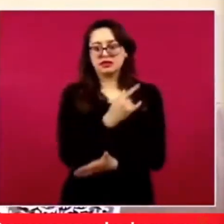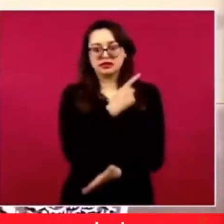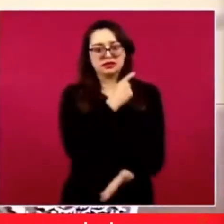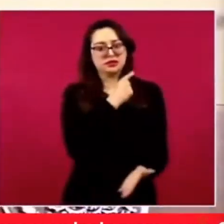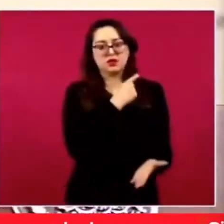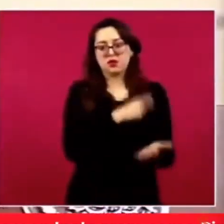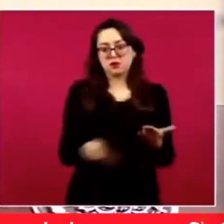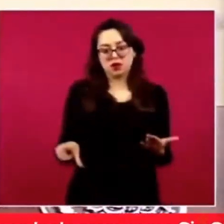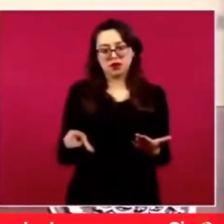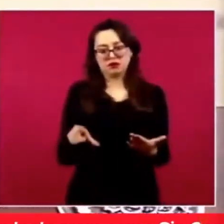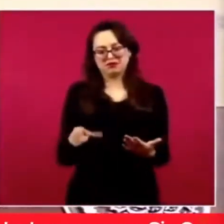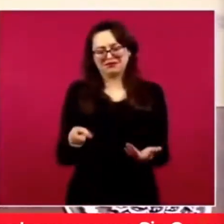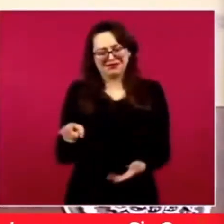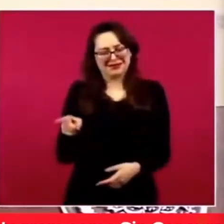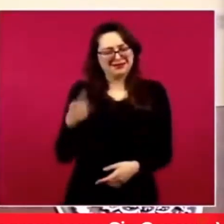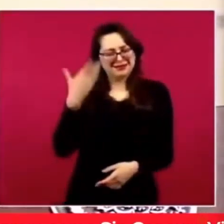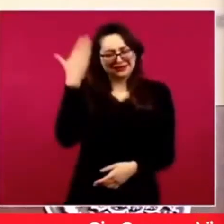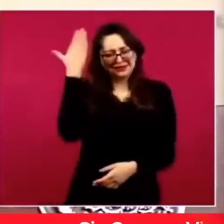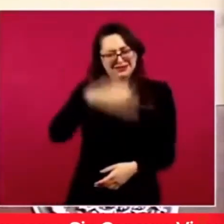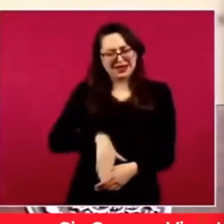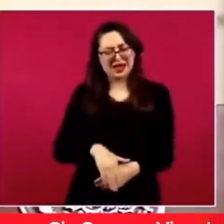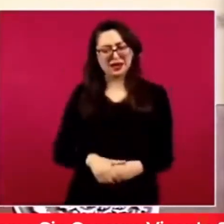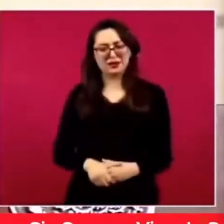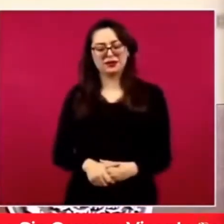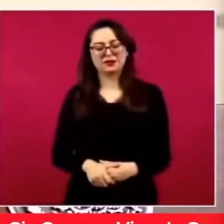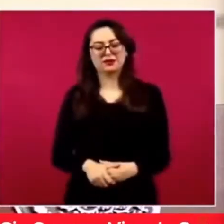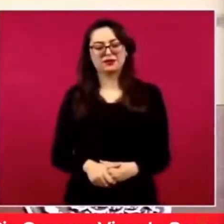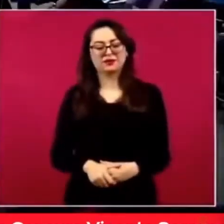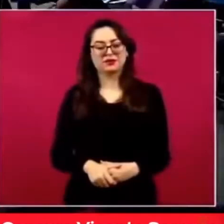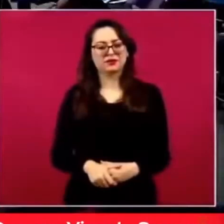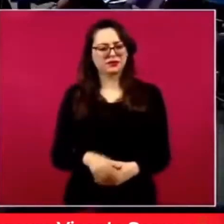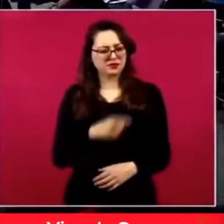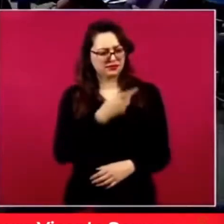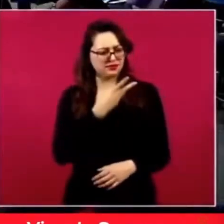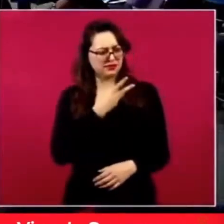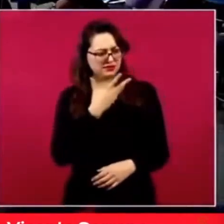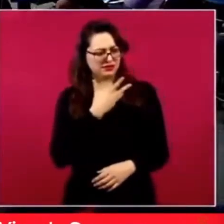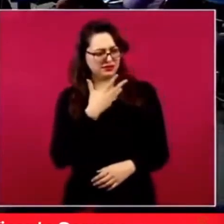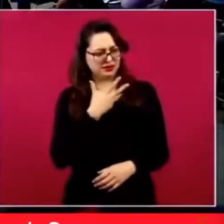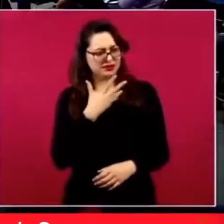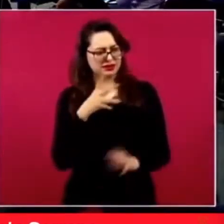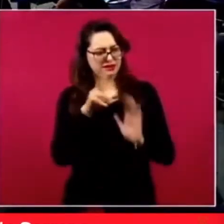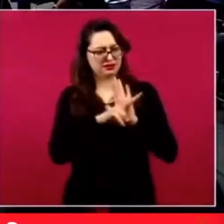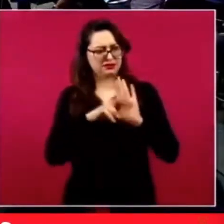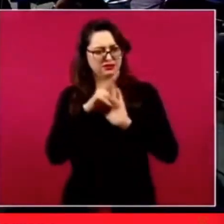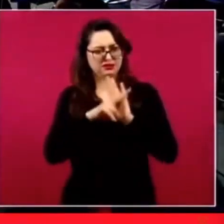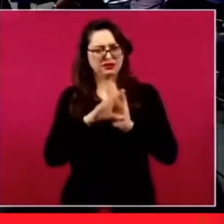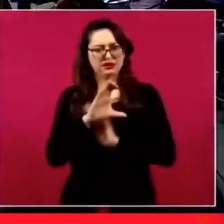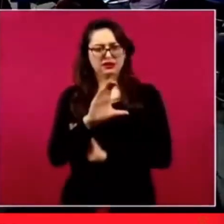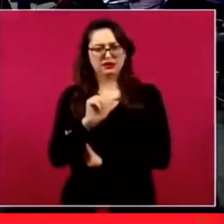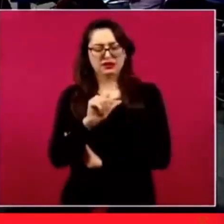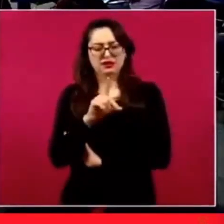Calderón lo explica. ¿Por qué no pones a Calderón? Ah,